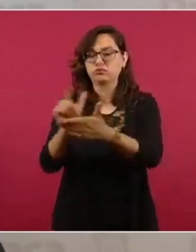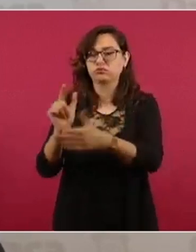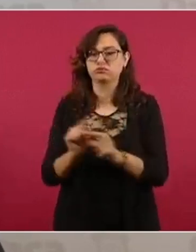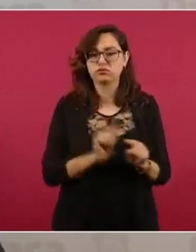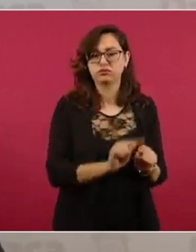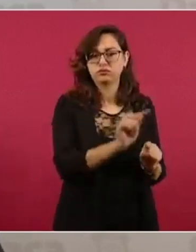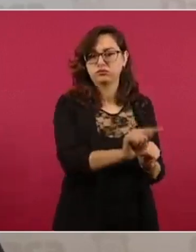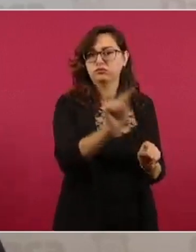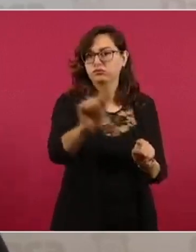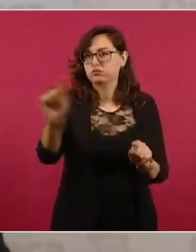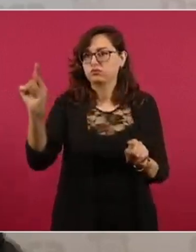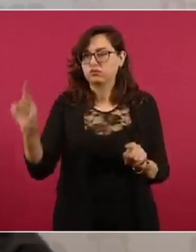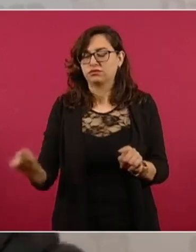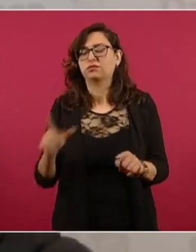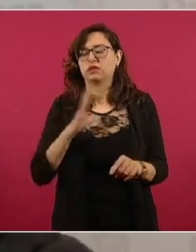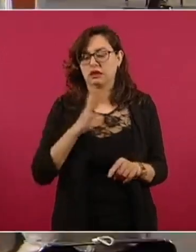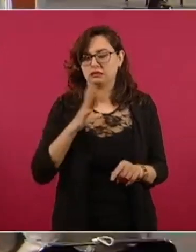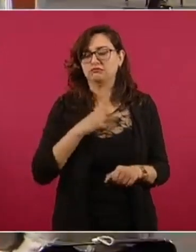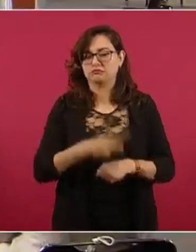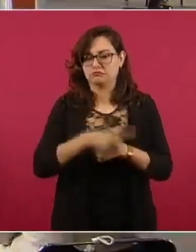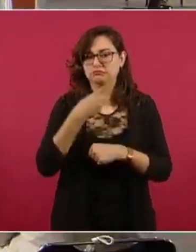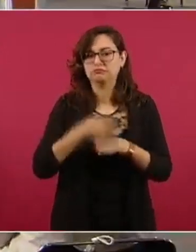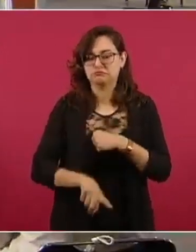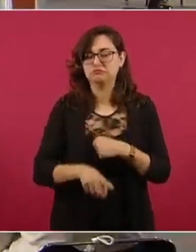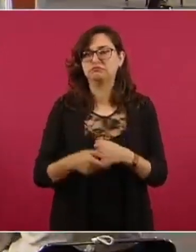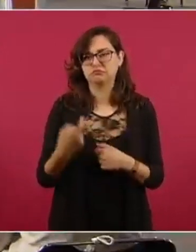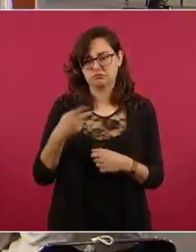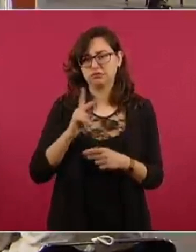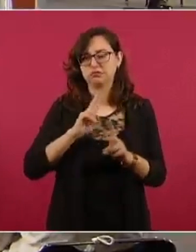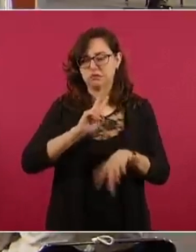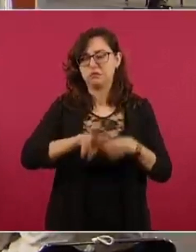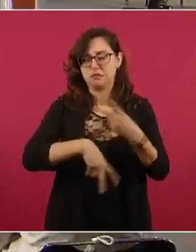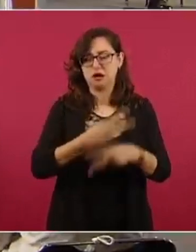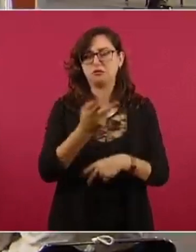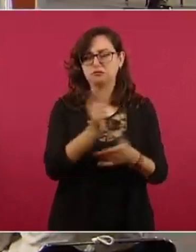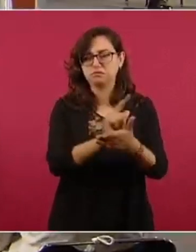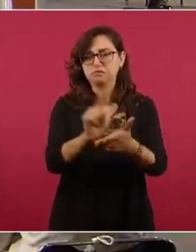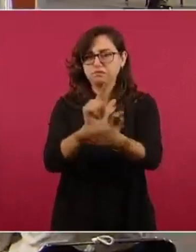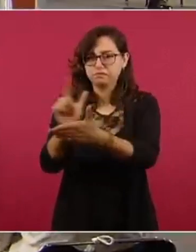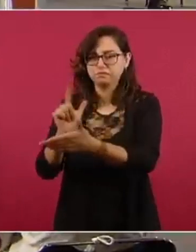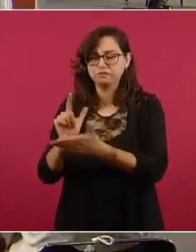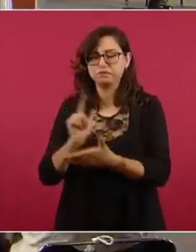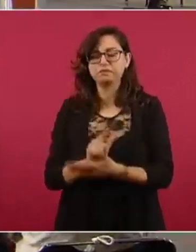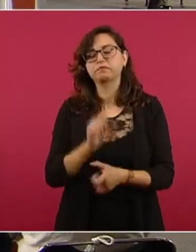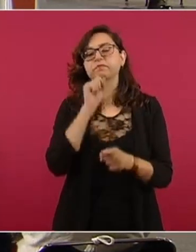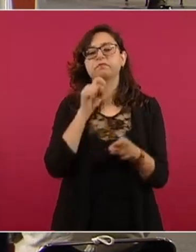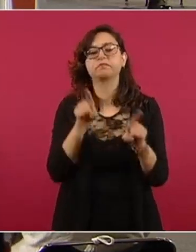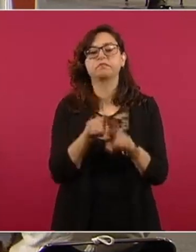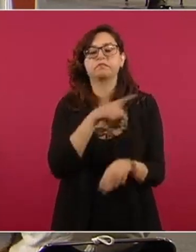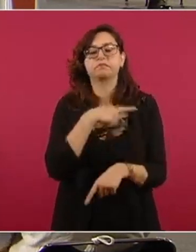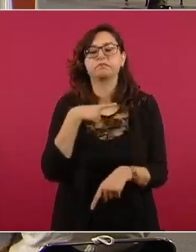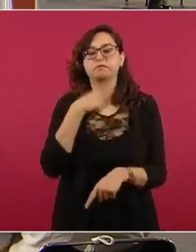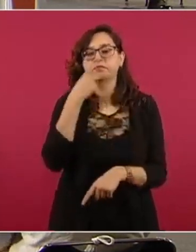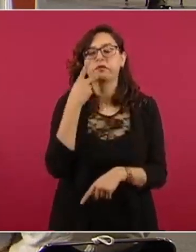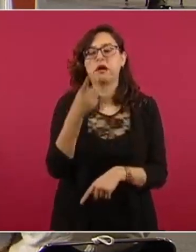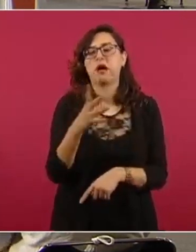municipios que han tenido afectaciones. Por el otro lado, informar que tenemos siete hospitales en la zona